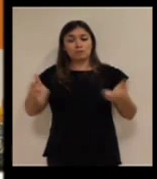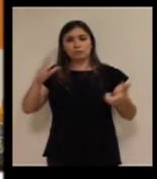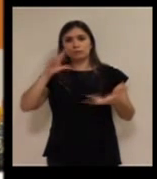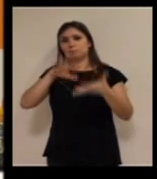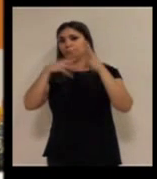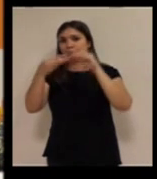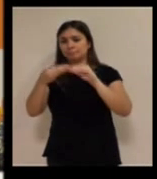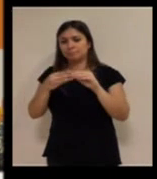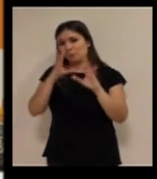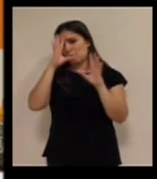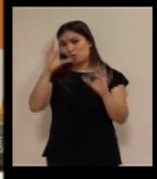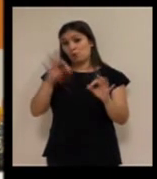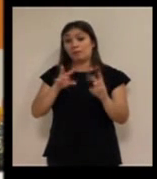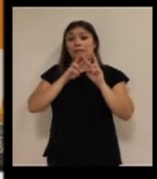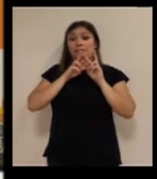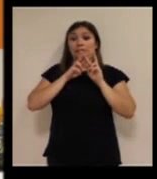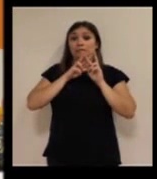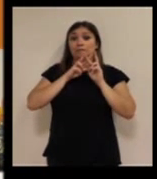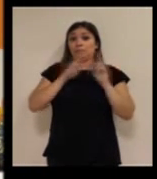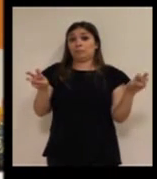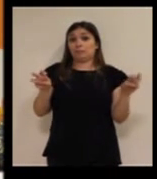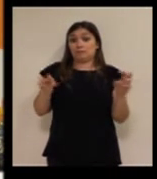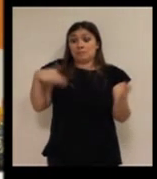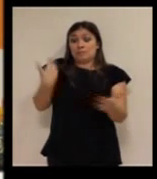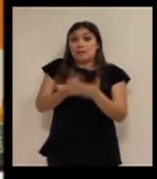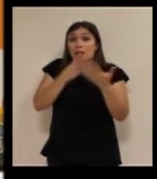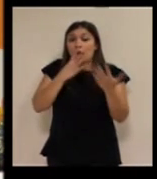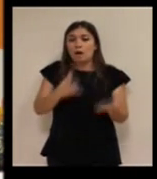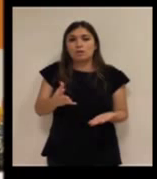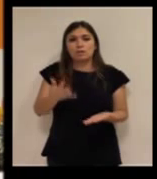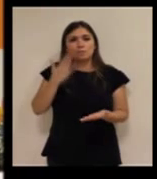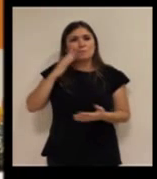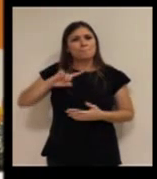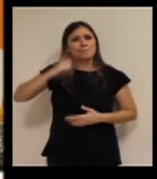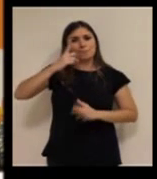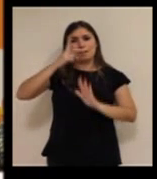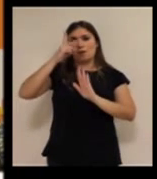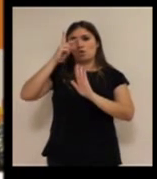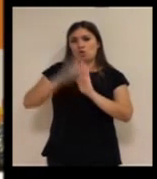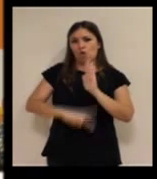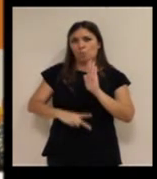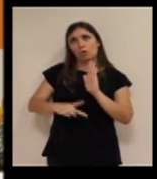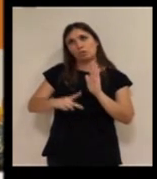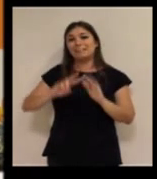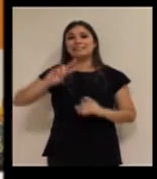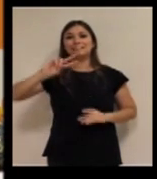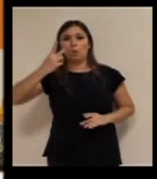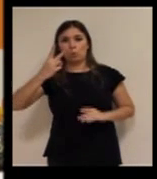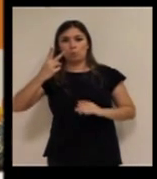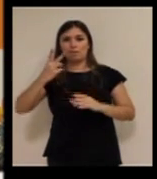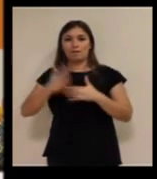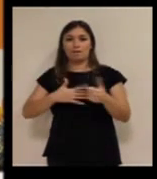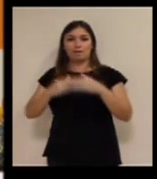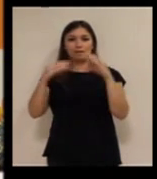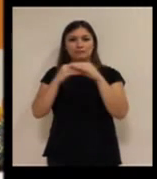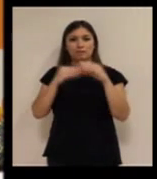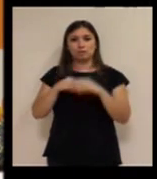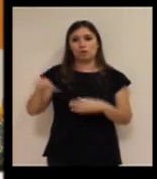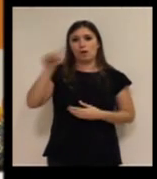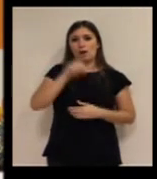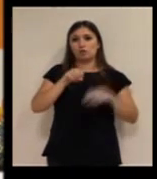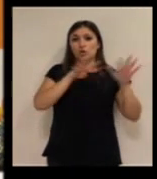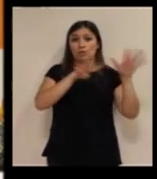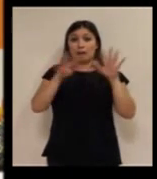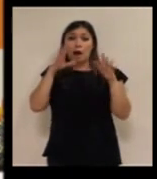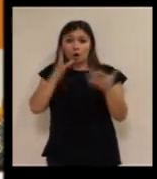Y evidentemente, desde el principio podemos hablar de la primera normativa que hace la segunda que hace el INSERS en el año 99, que es la que